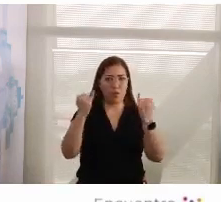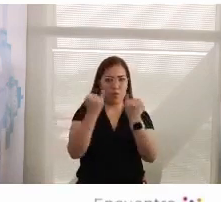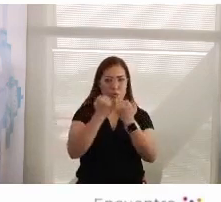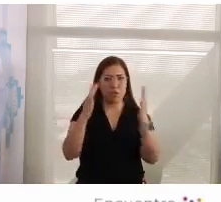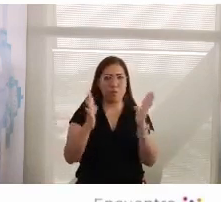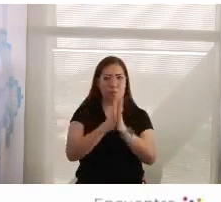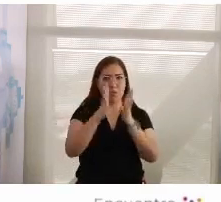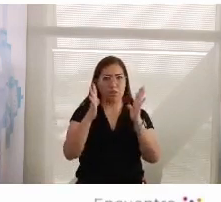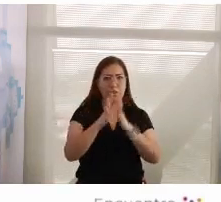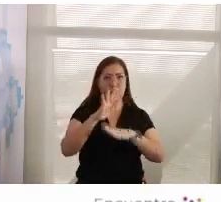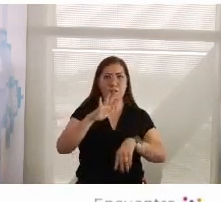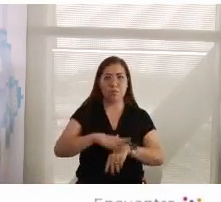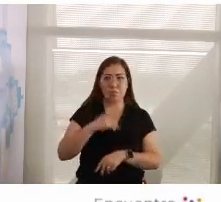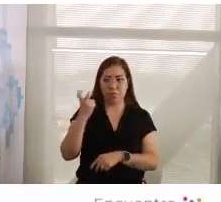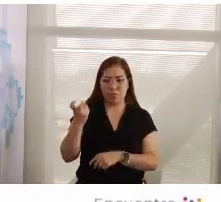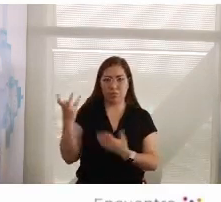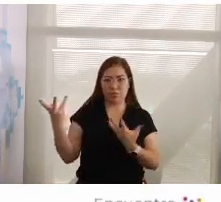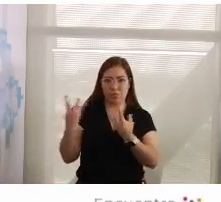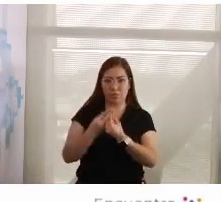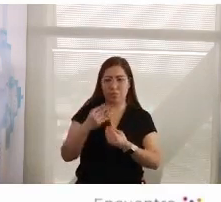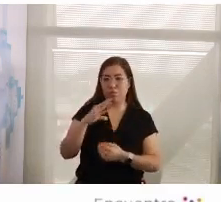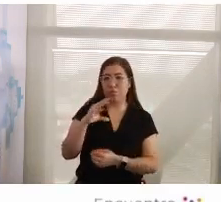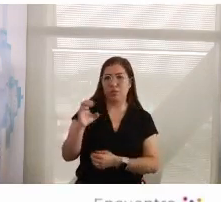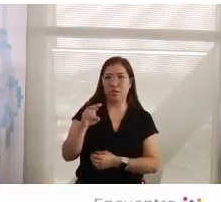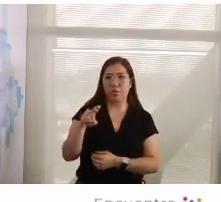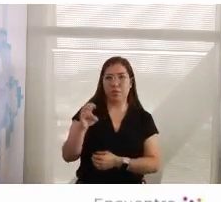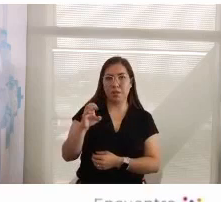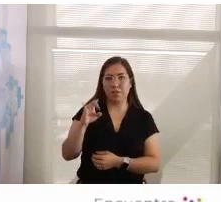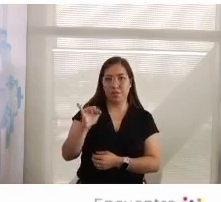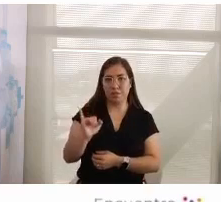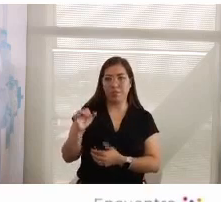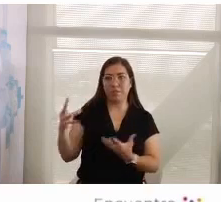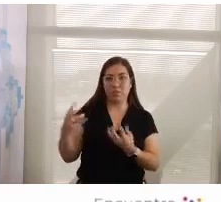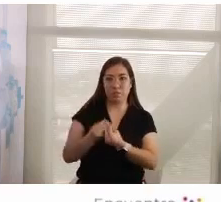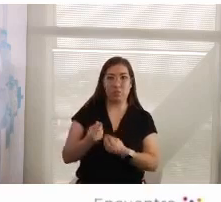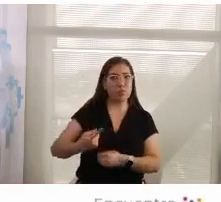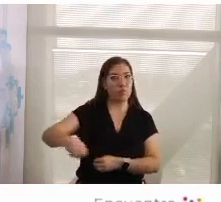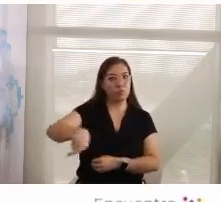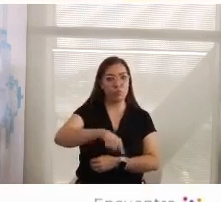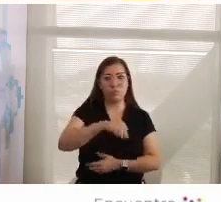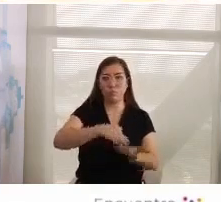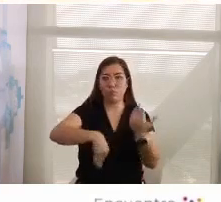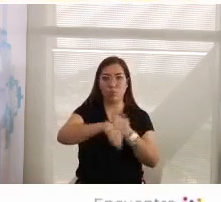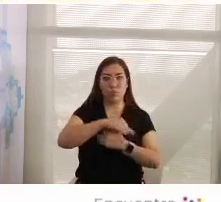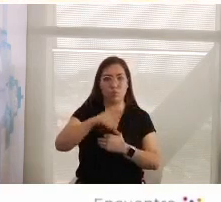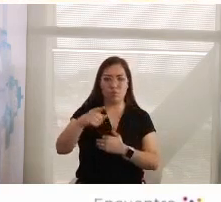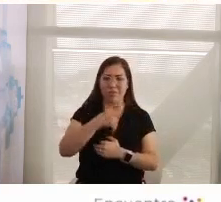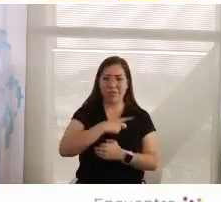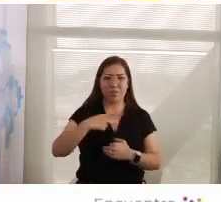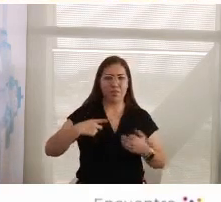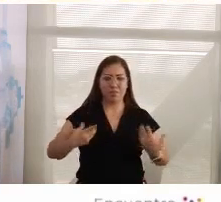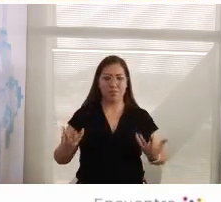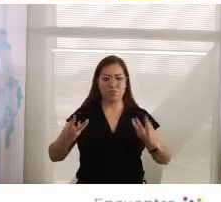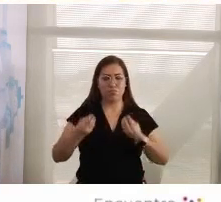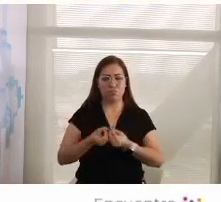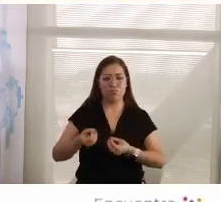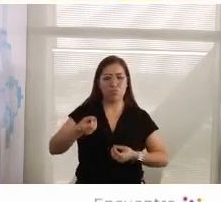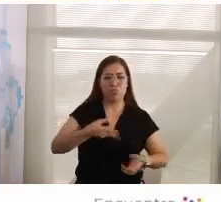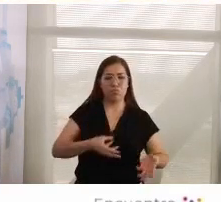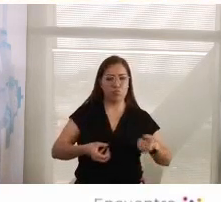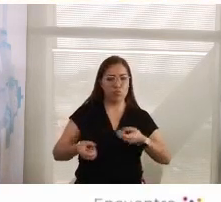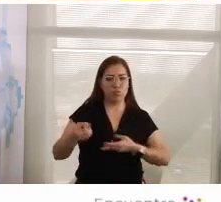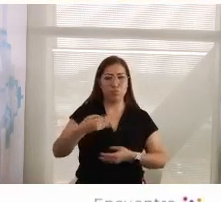es tan importante lo que ha hecho CEMEFI y lo que están haciendo todos ustedes. Hay que retroalimentarnos en ese aprendizaje